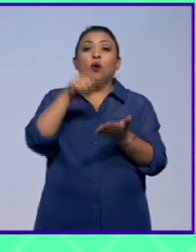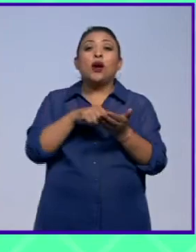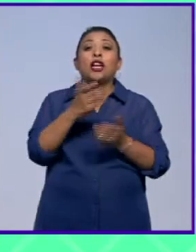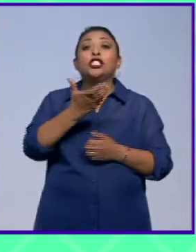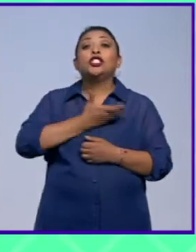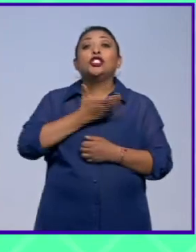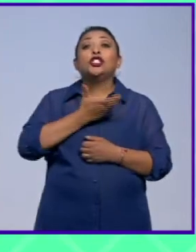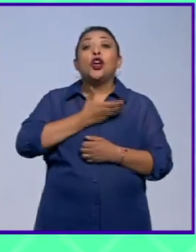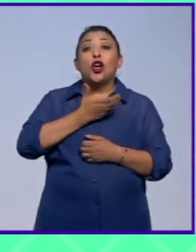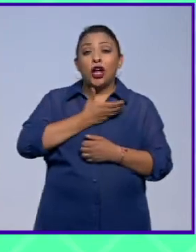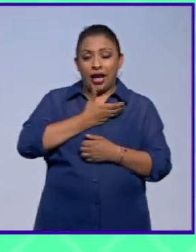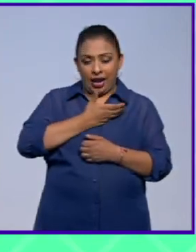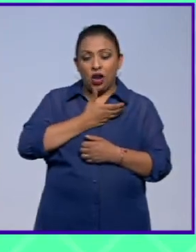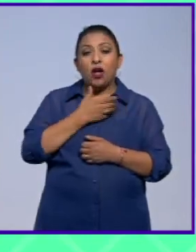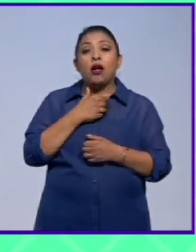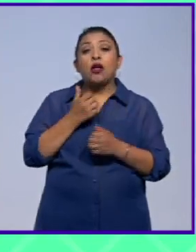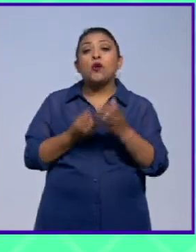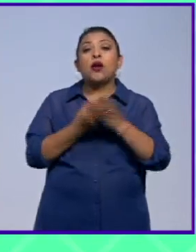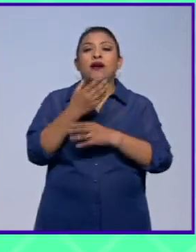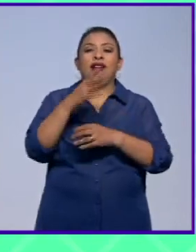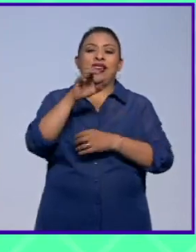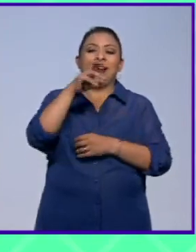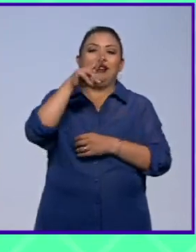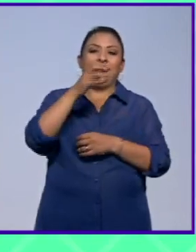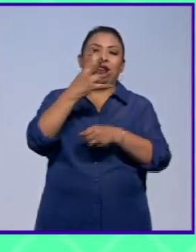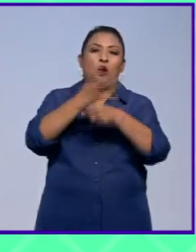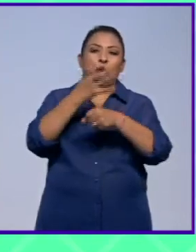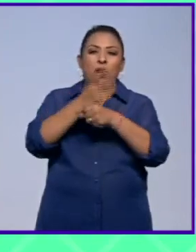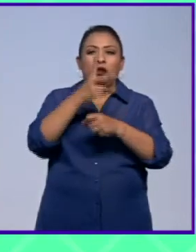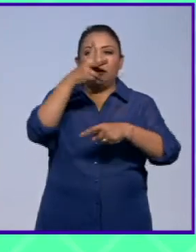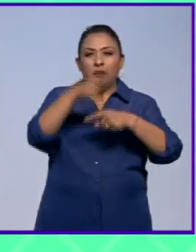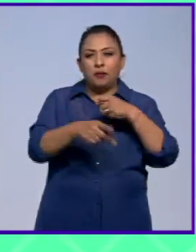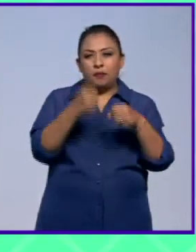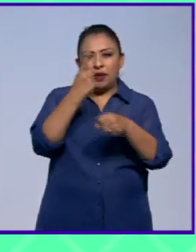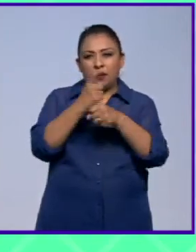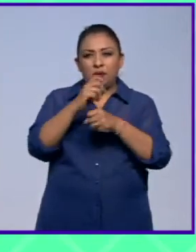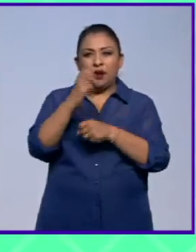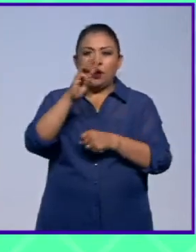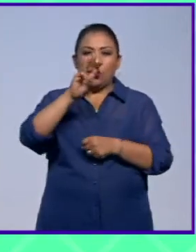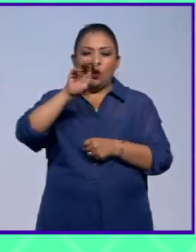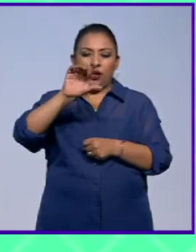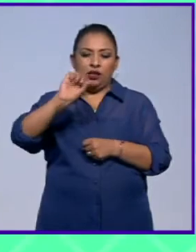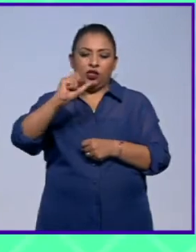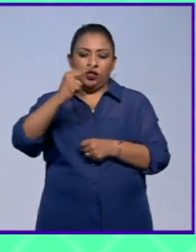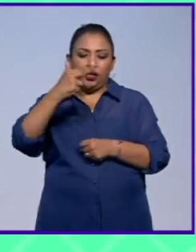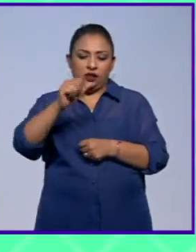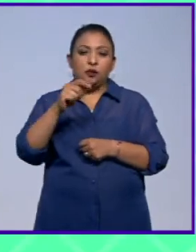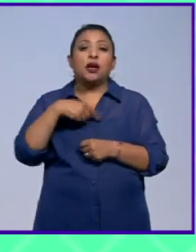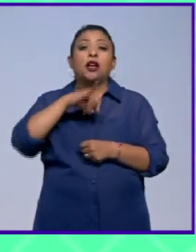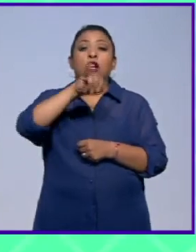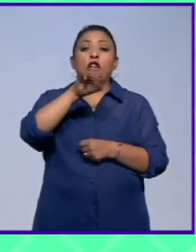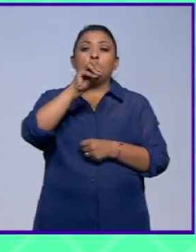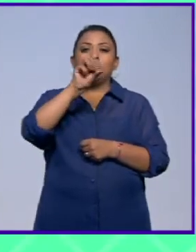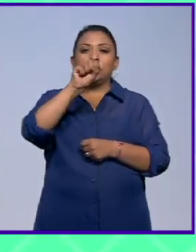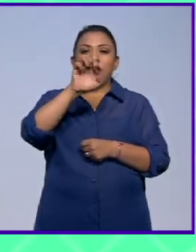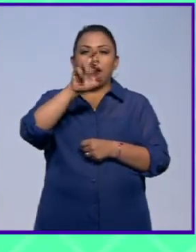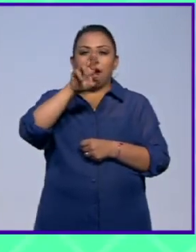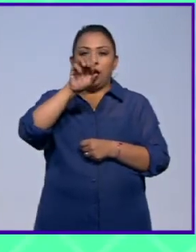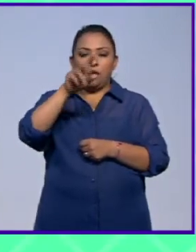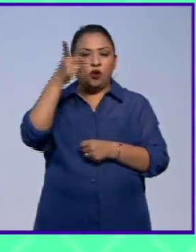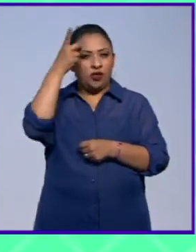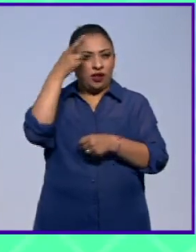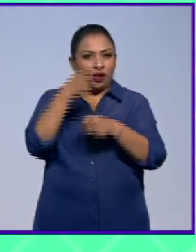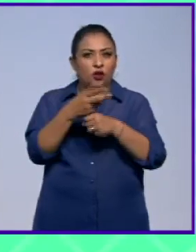Zócalo Capitalino con el estreno de Enrique IV primera parte de William Shakespeare con dramaturgia de José Ramón Enríquez y